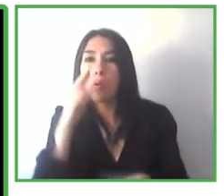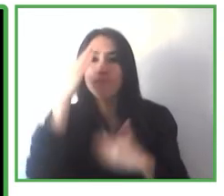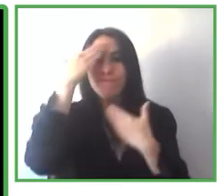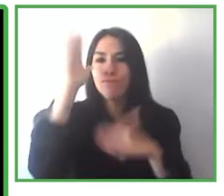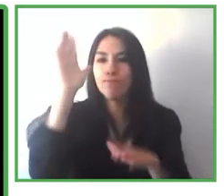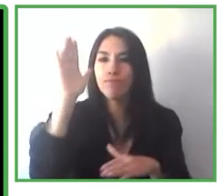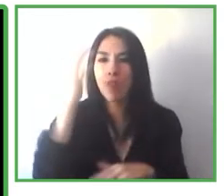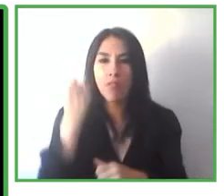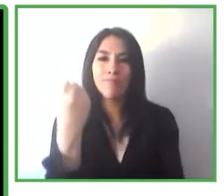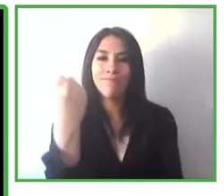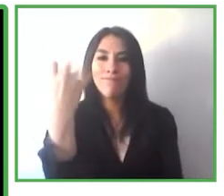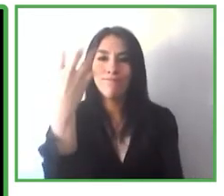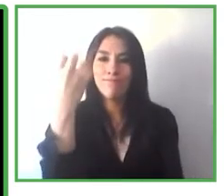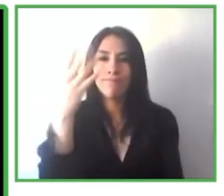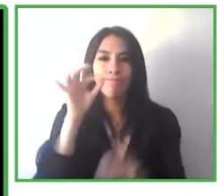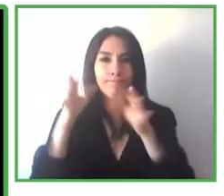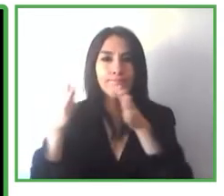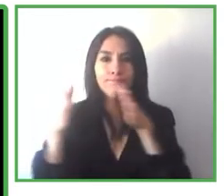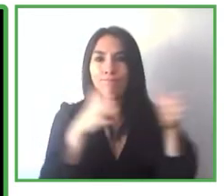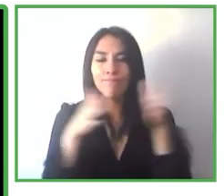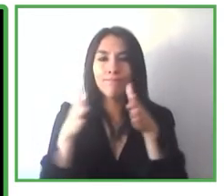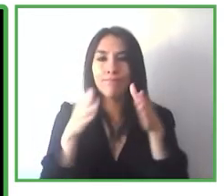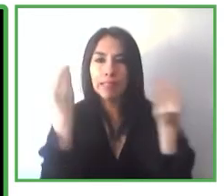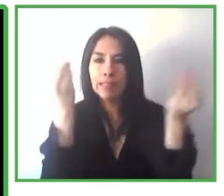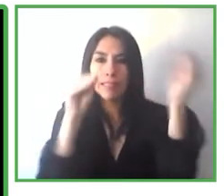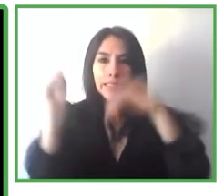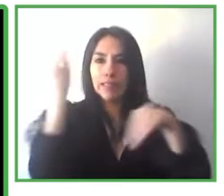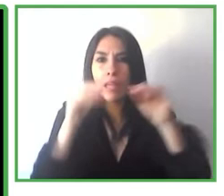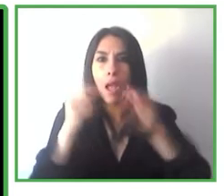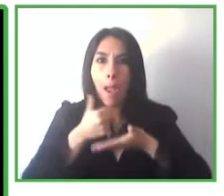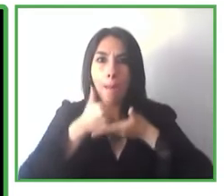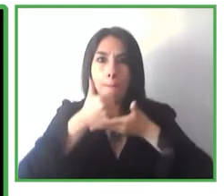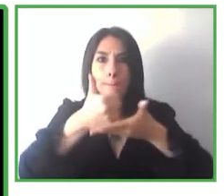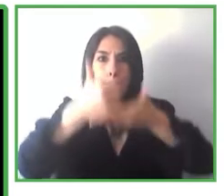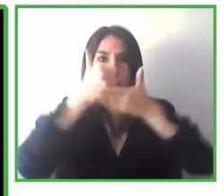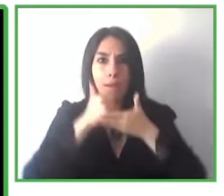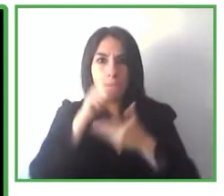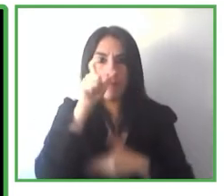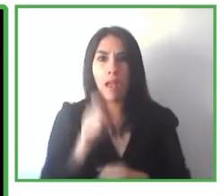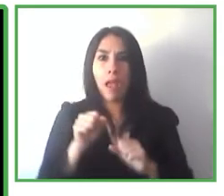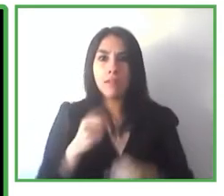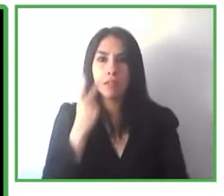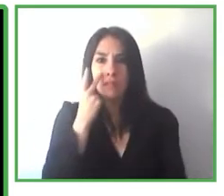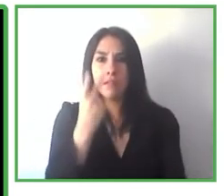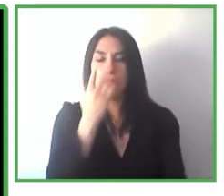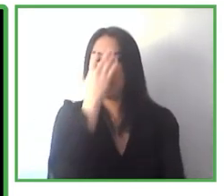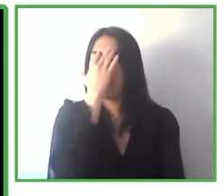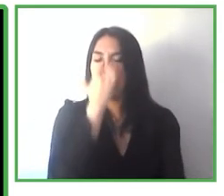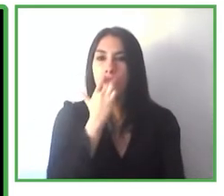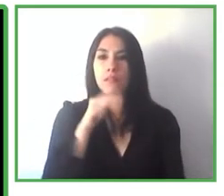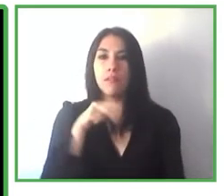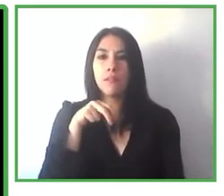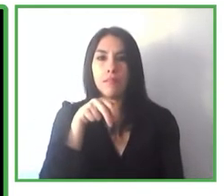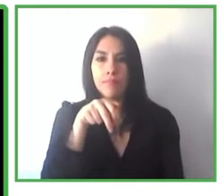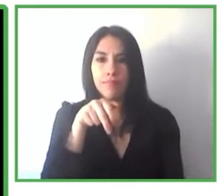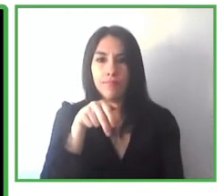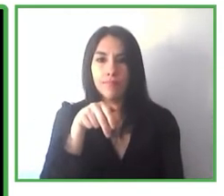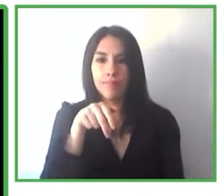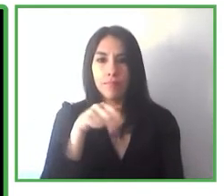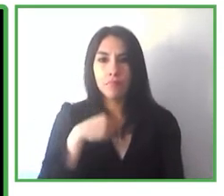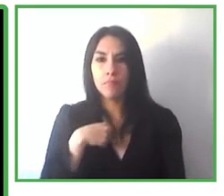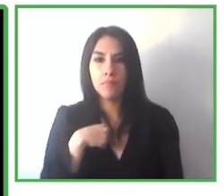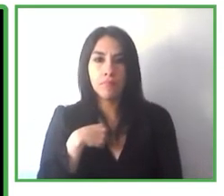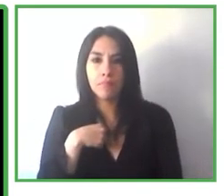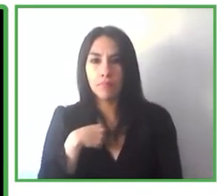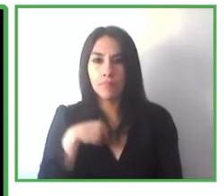a encontrar esa propia señalítica simplemente con su teléfono móvil la primera opción que buscamos es elegir los códigos